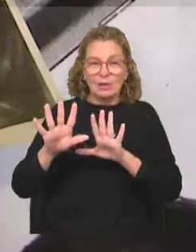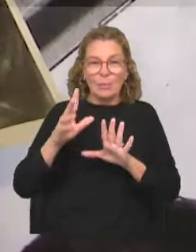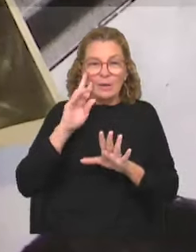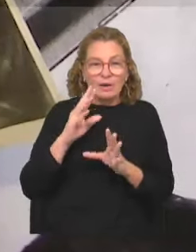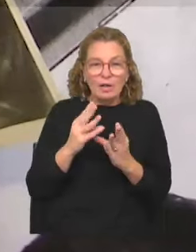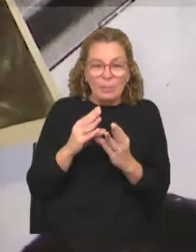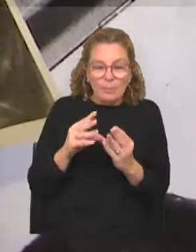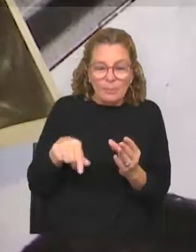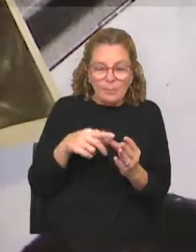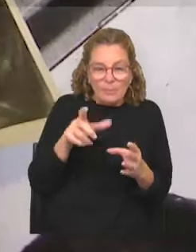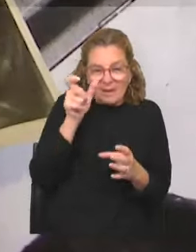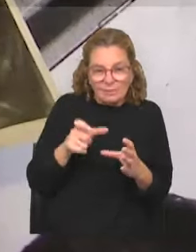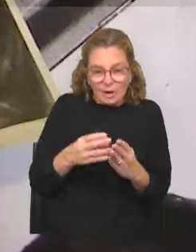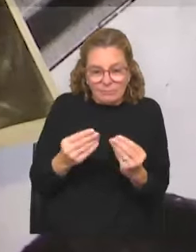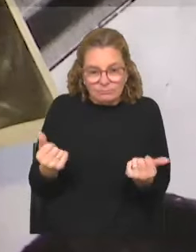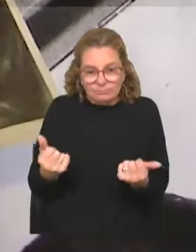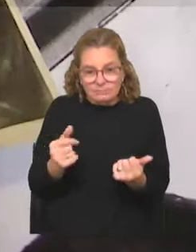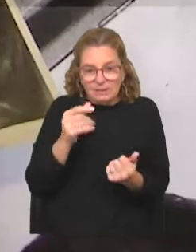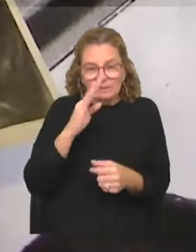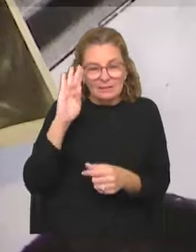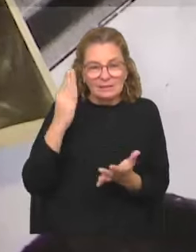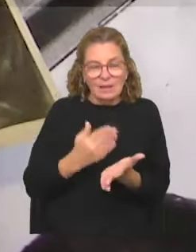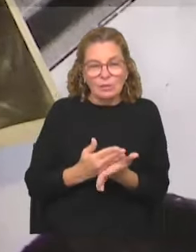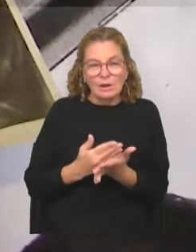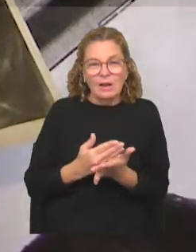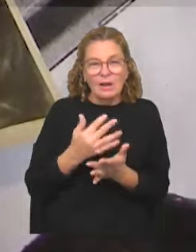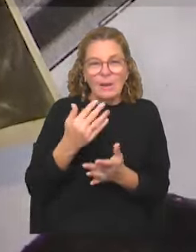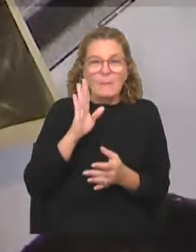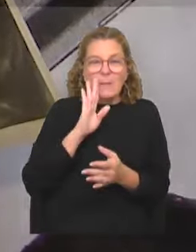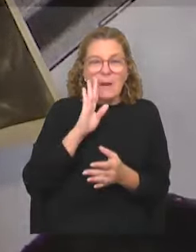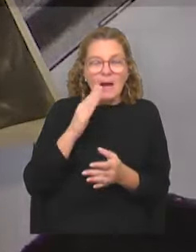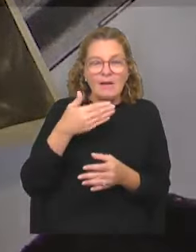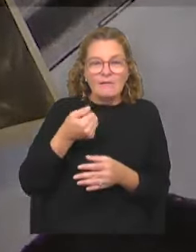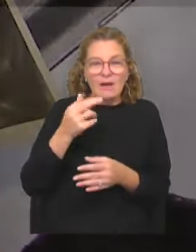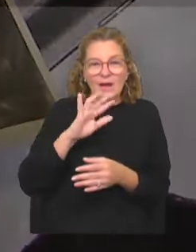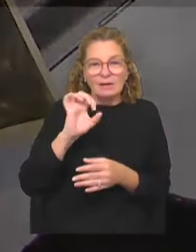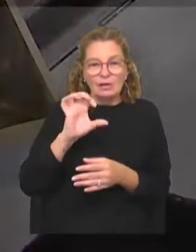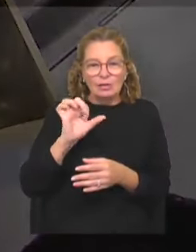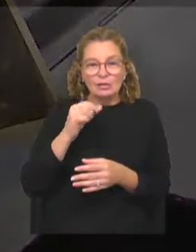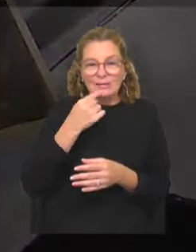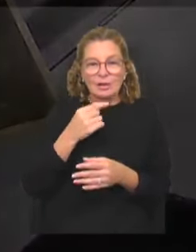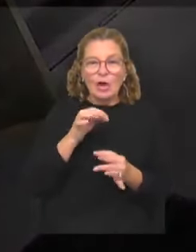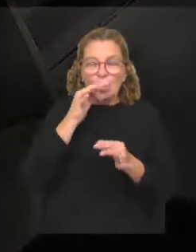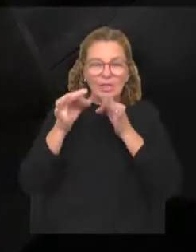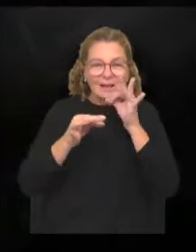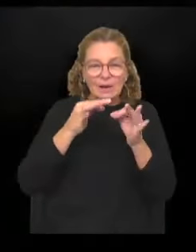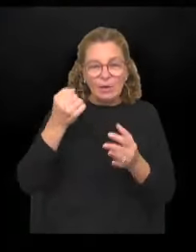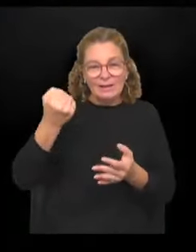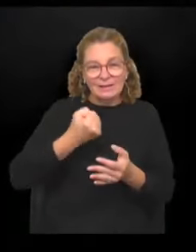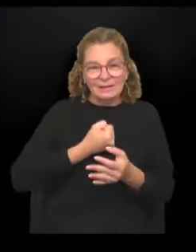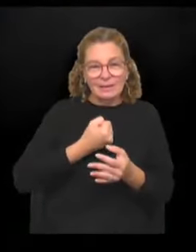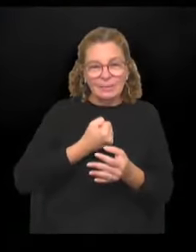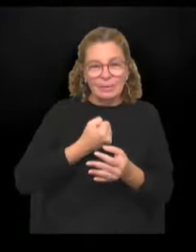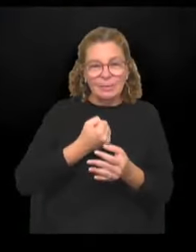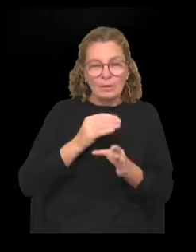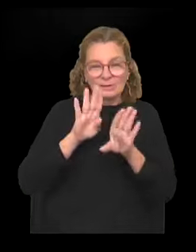desaparición de personas en dictadura, Hilda Fernández, madre de barrios y suegra de Reyes, declaró que las asesinaron atrás